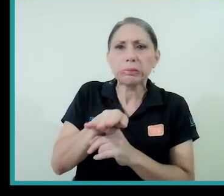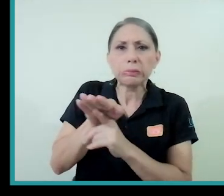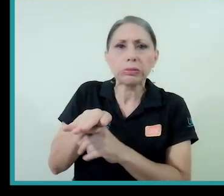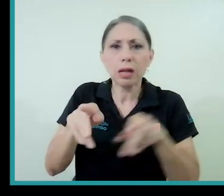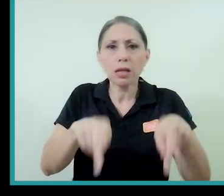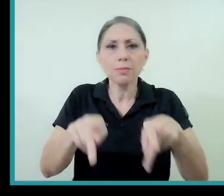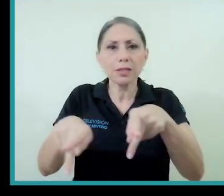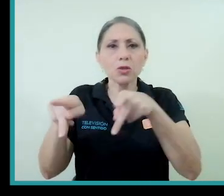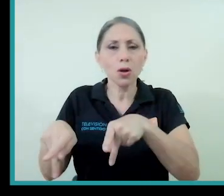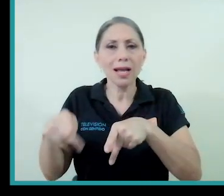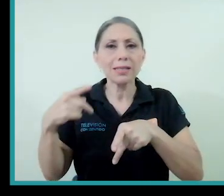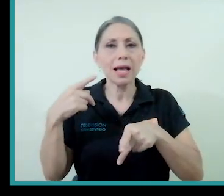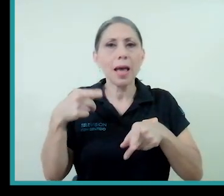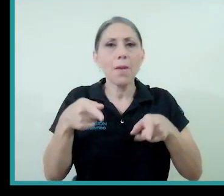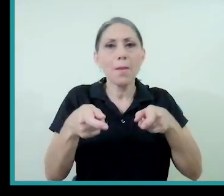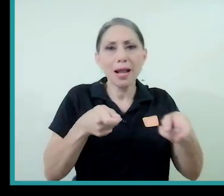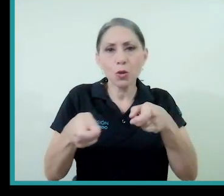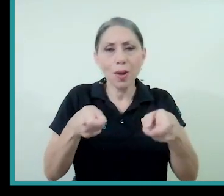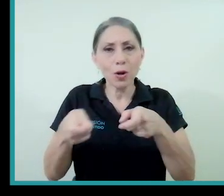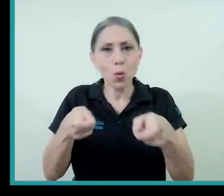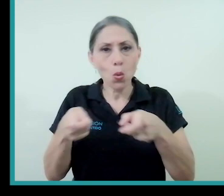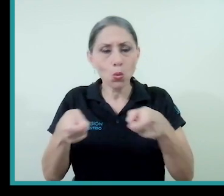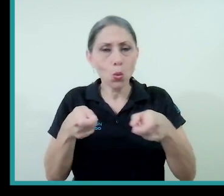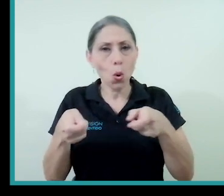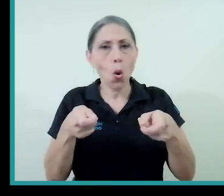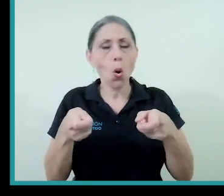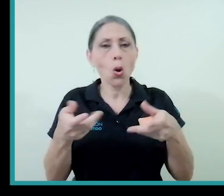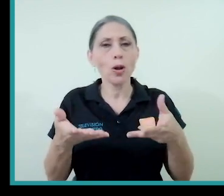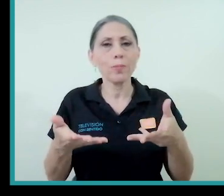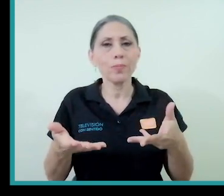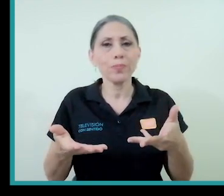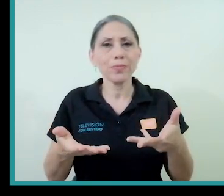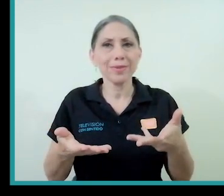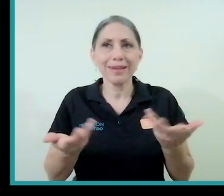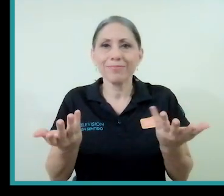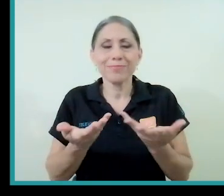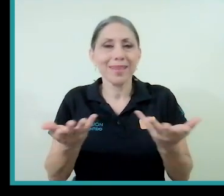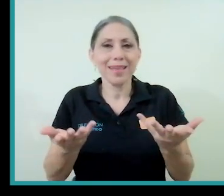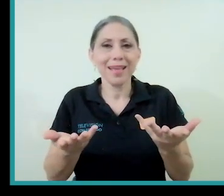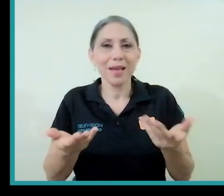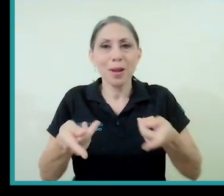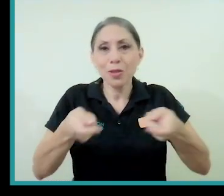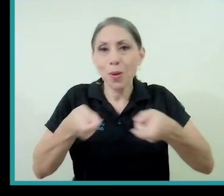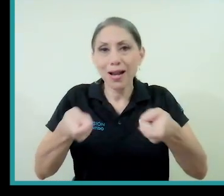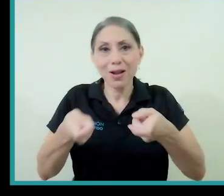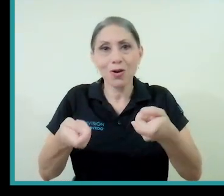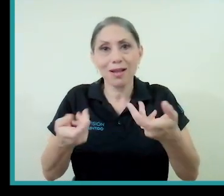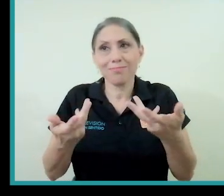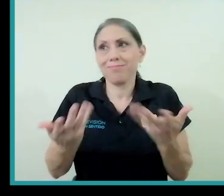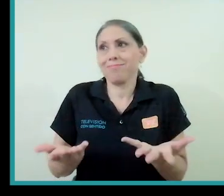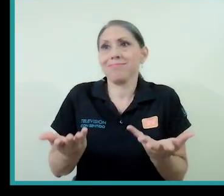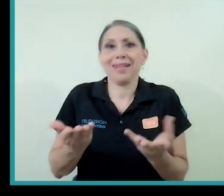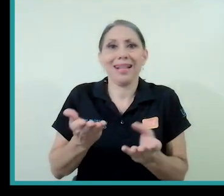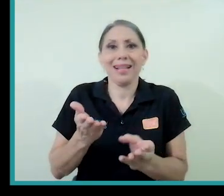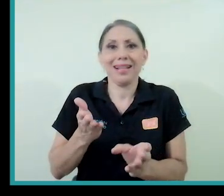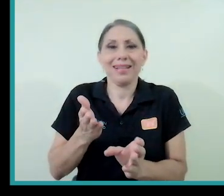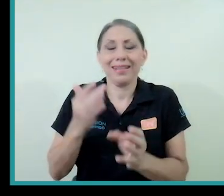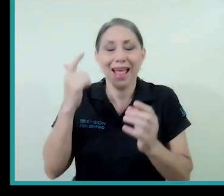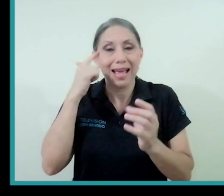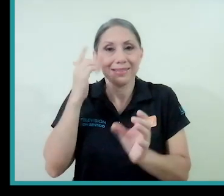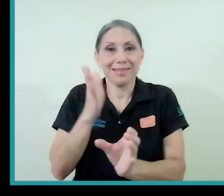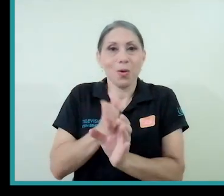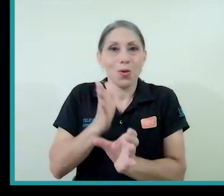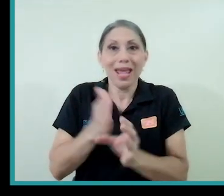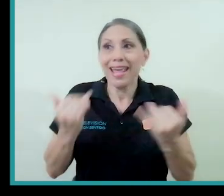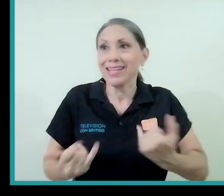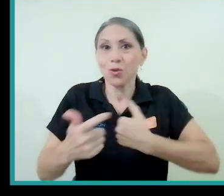control sobre, digamos, la psicología que en estos momentos a todos se nos quebranta. O